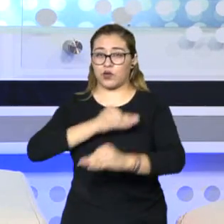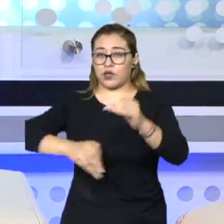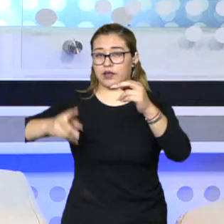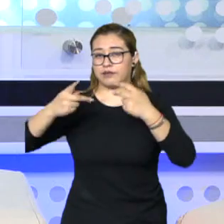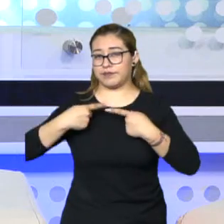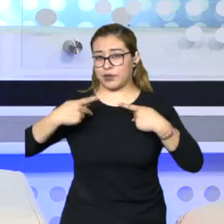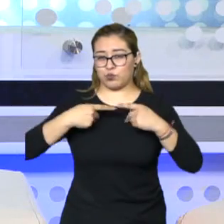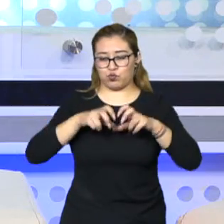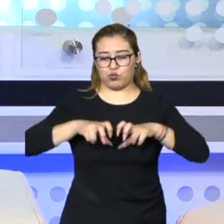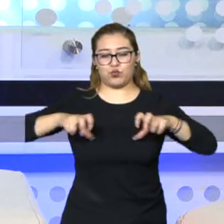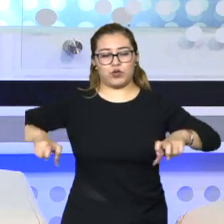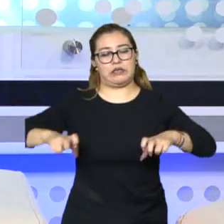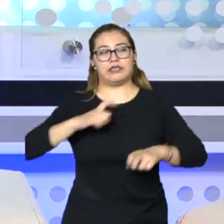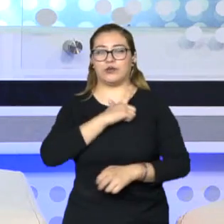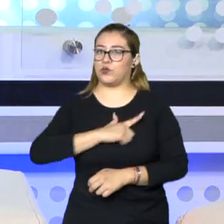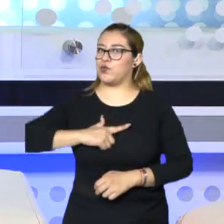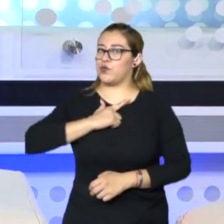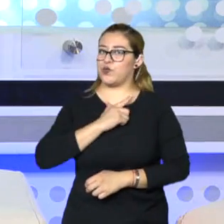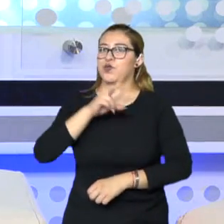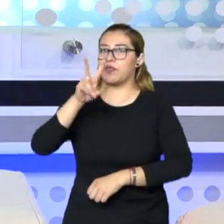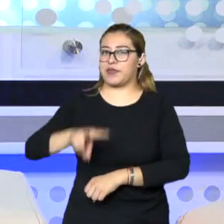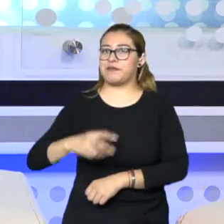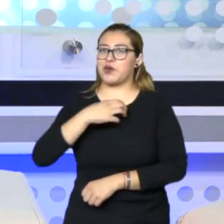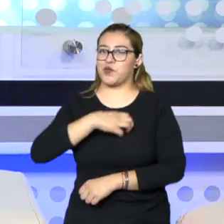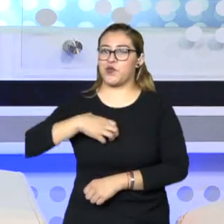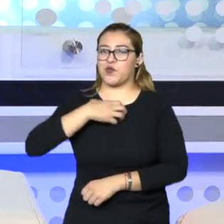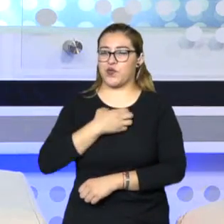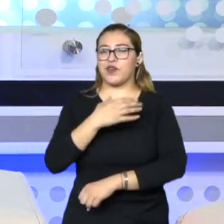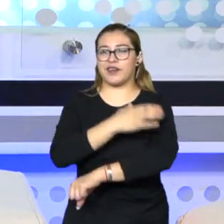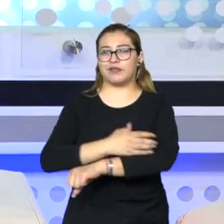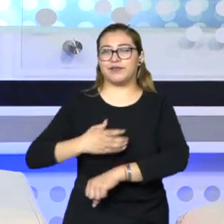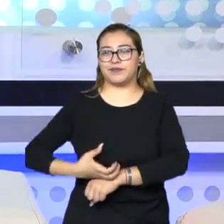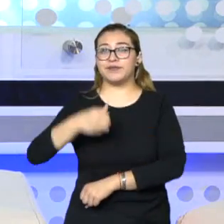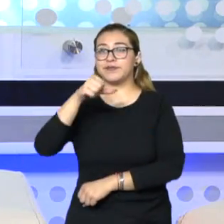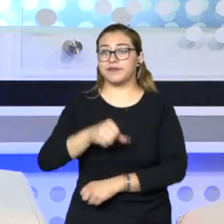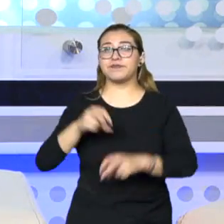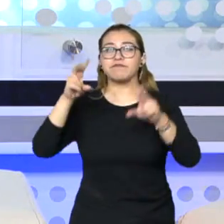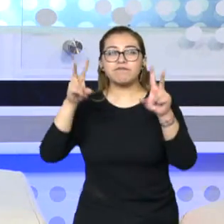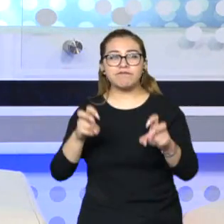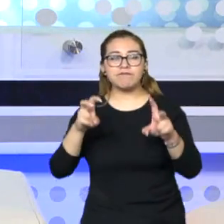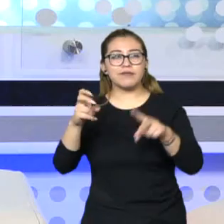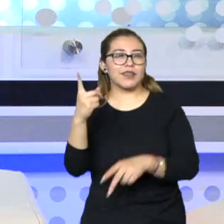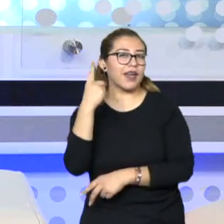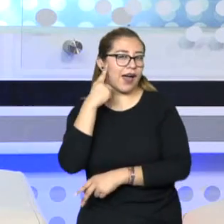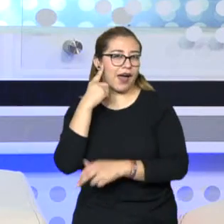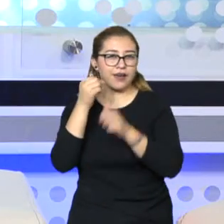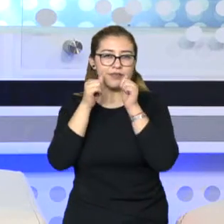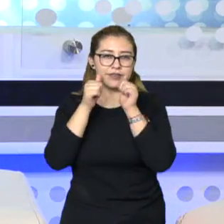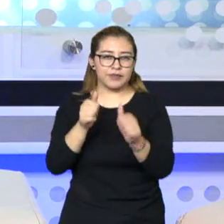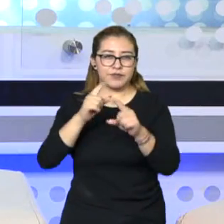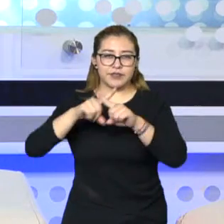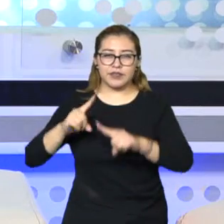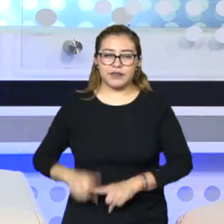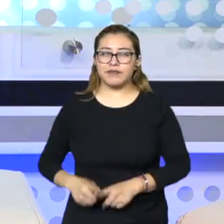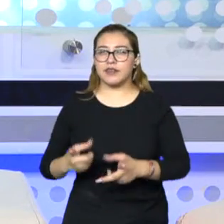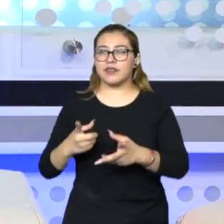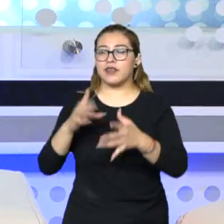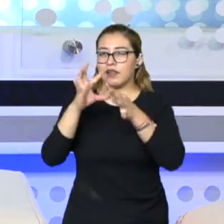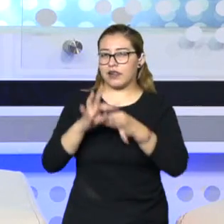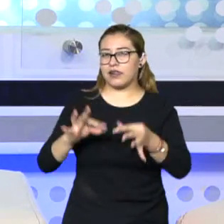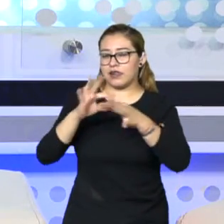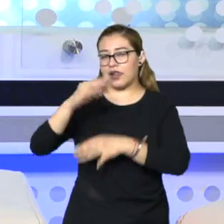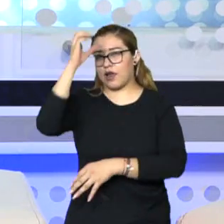encantados de que nos acompañes. Y el tema seguramente ya lo has estado escuchando ahora con los comentarios de Erika y de